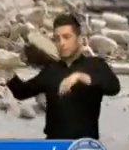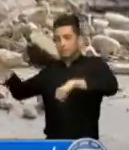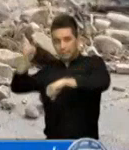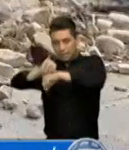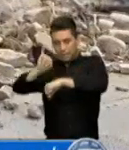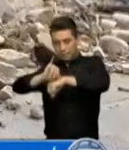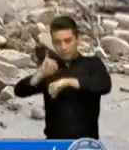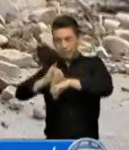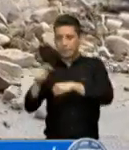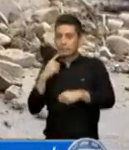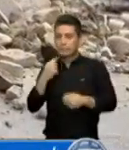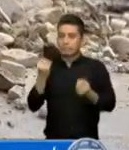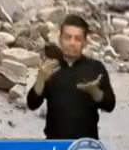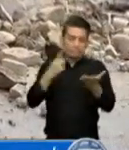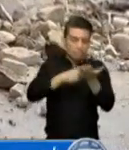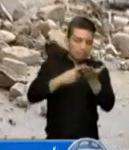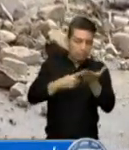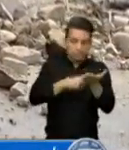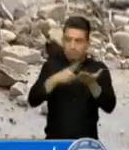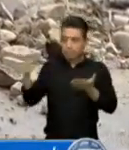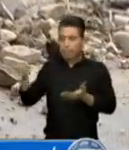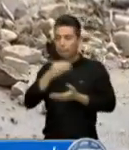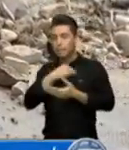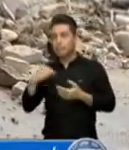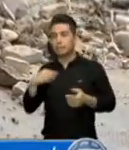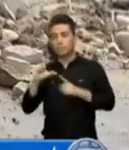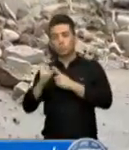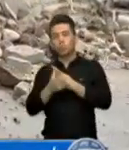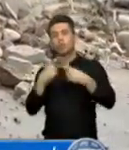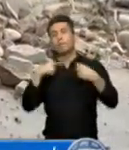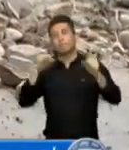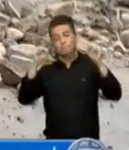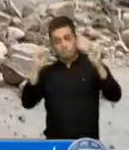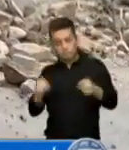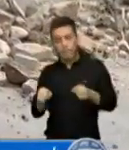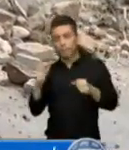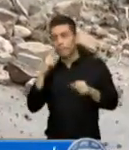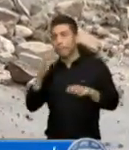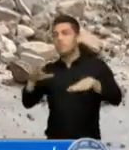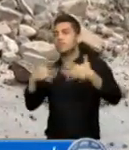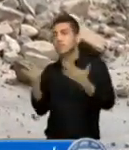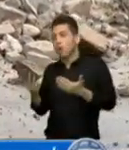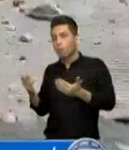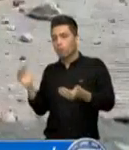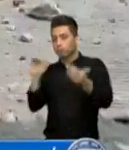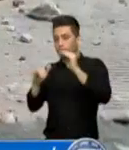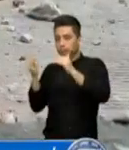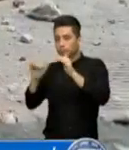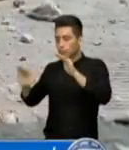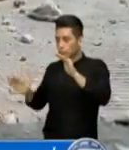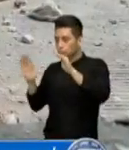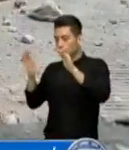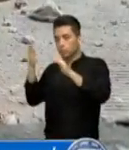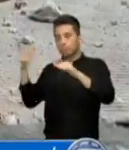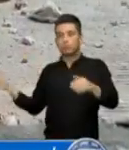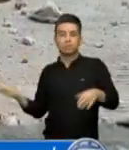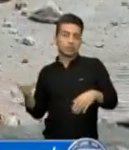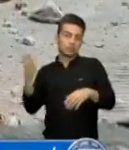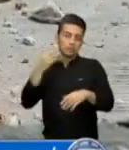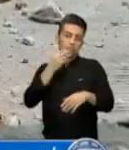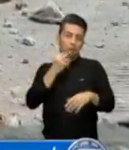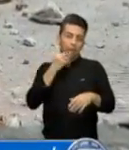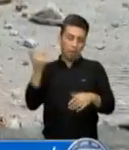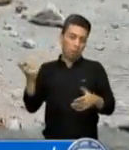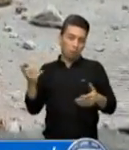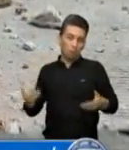gestiones ante el Ministerio de Cultura para poder realizar con las reparaciones del antiguo edificio afectado, el cual es un